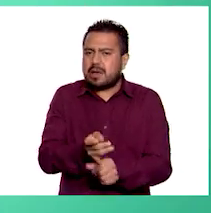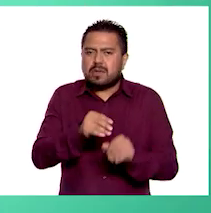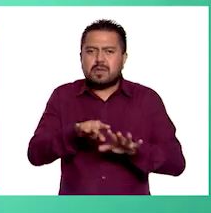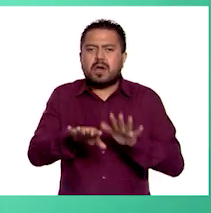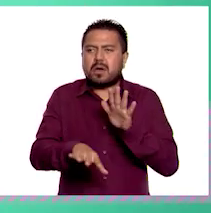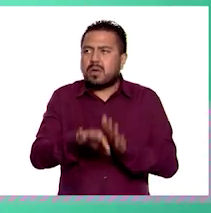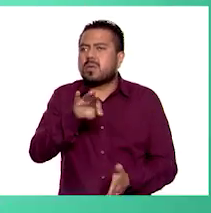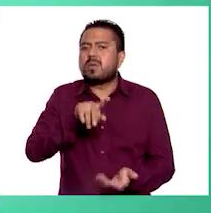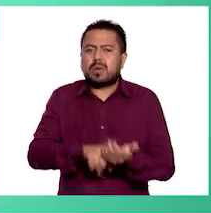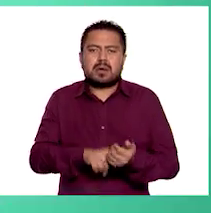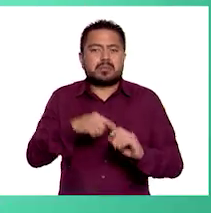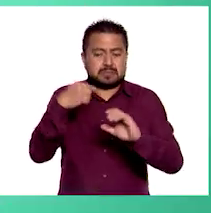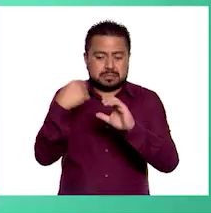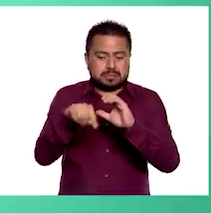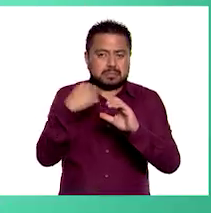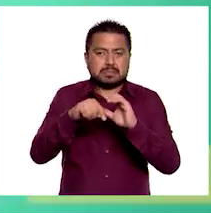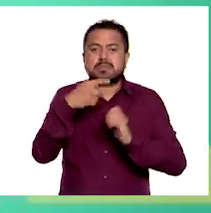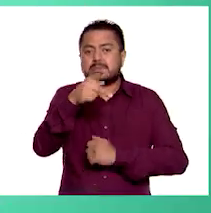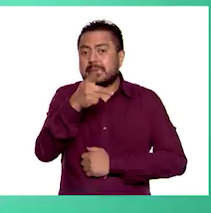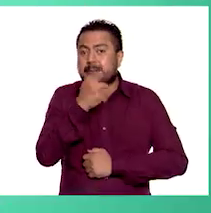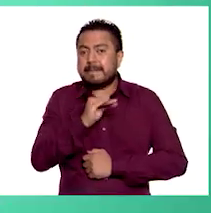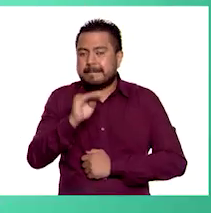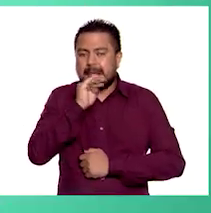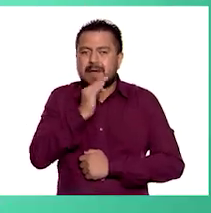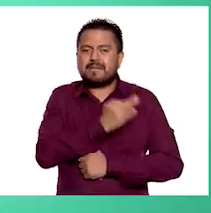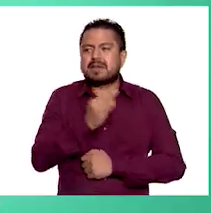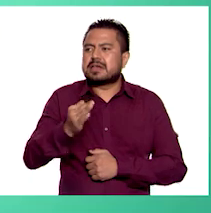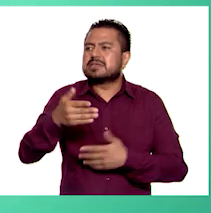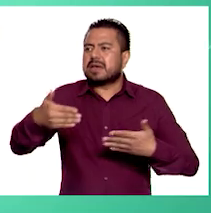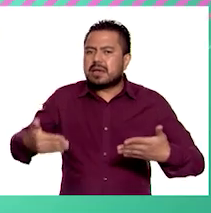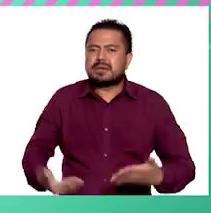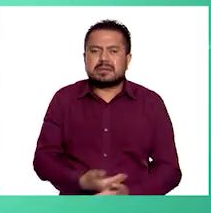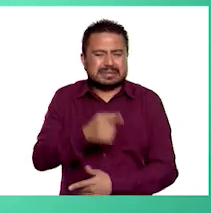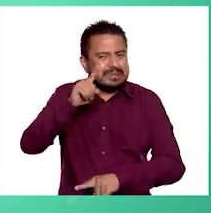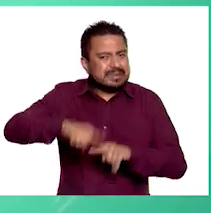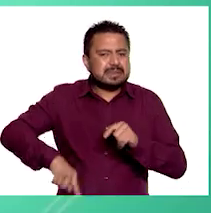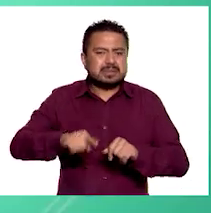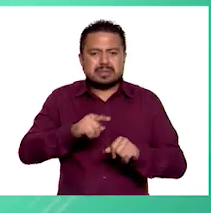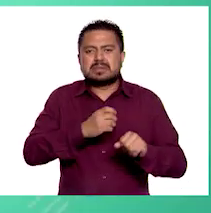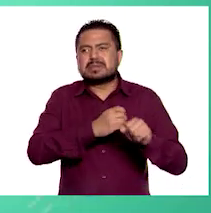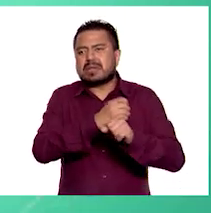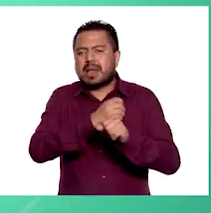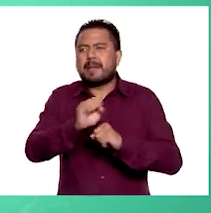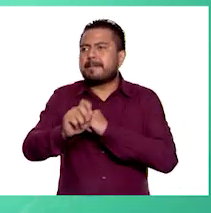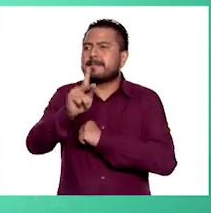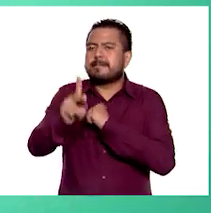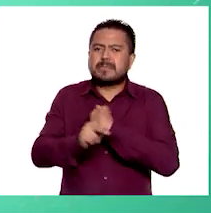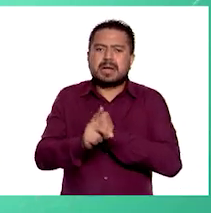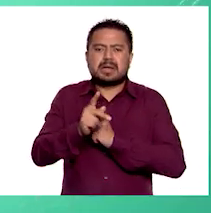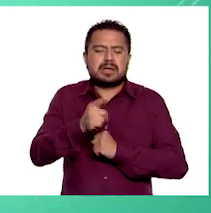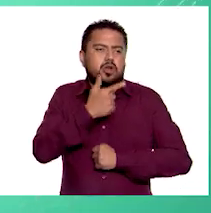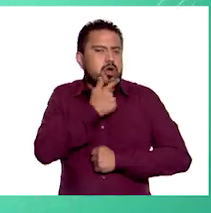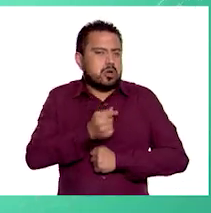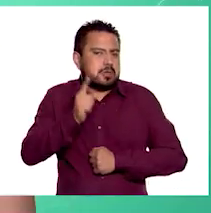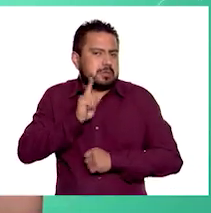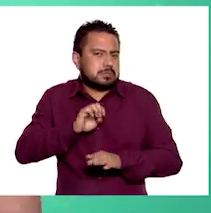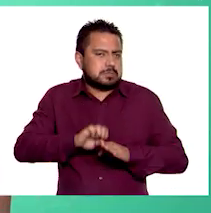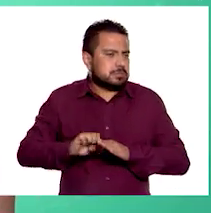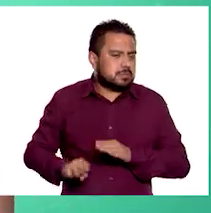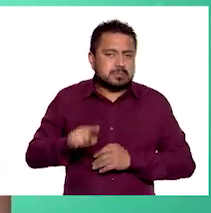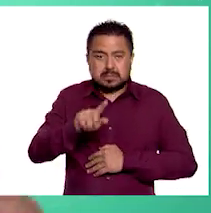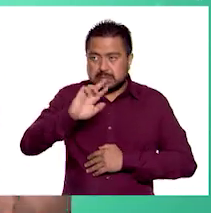opcional? Correo electrónico de tus padres, fecha de nacimiento, estado, país y sexo, por ejemplo.